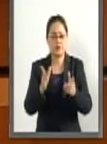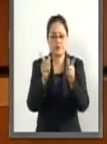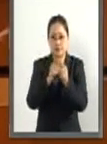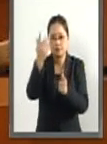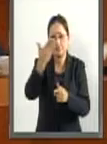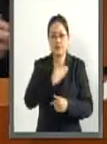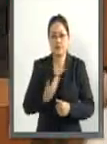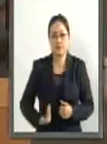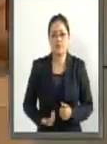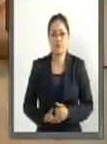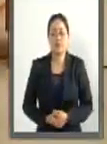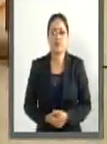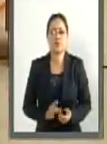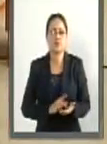Es cuanto, Presidenta. Gracias, señor Senador.